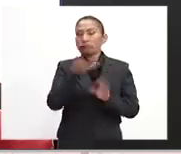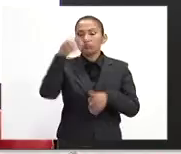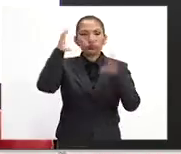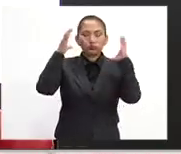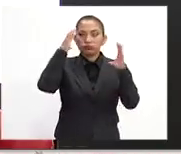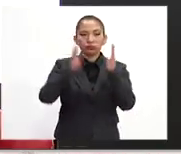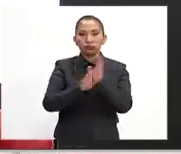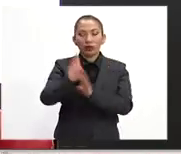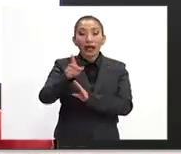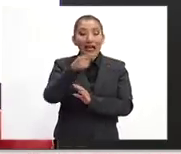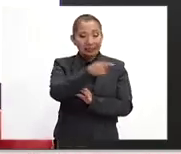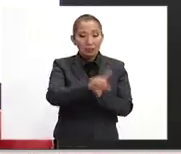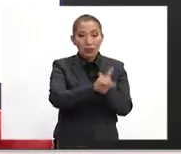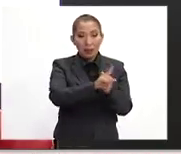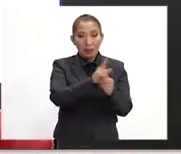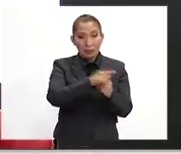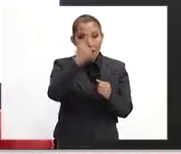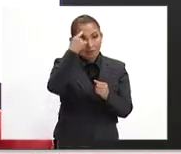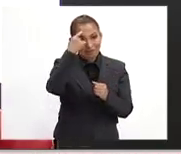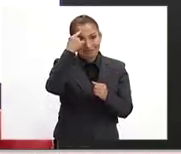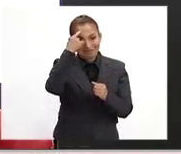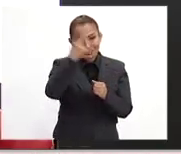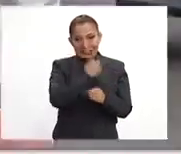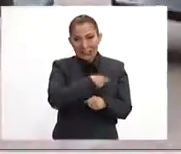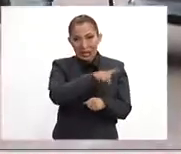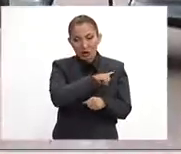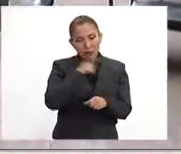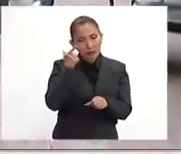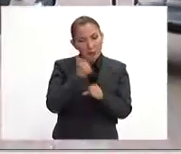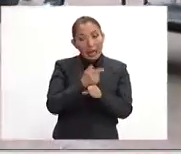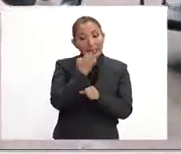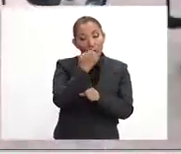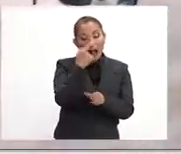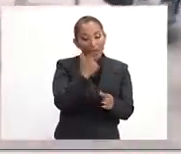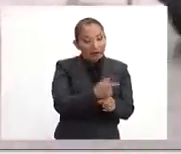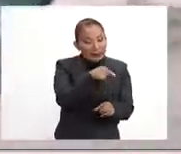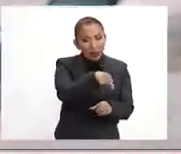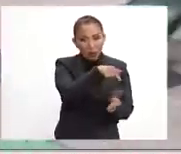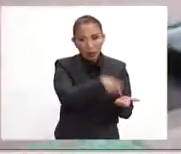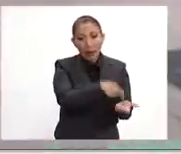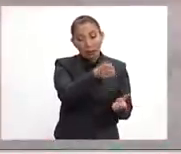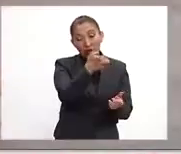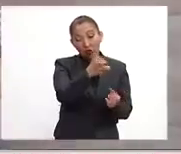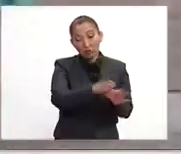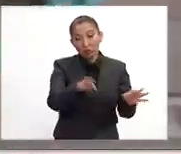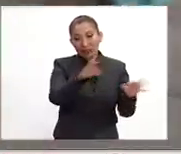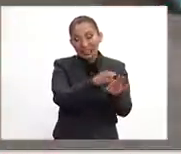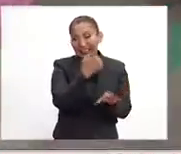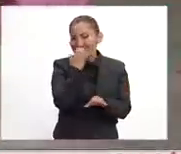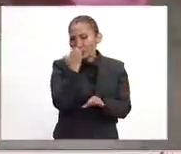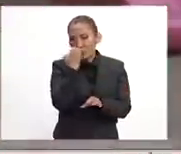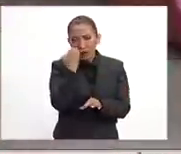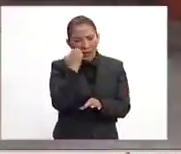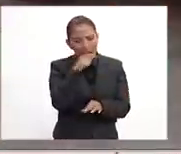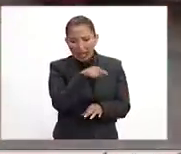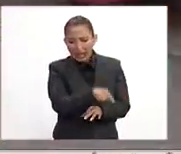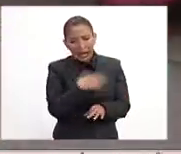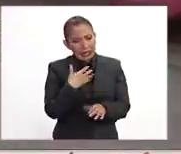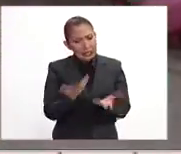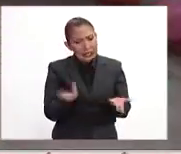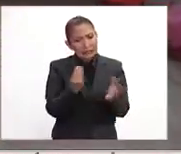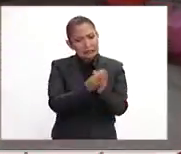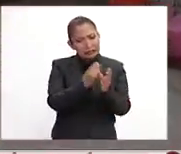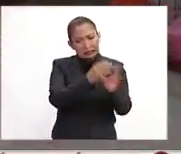aunque es un problema de salud mental, donde con mayor frecuencia se empieza a notar es en la escuela. Por eso la importancia de la escuela y también la